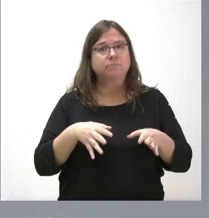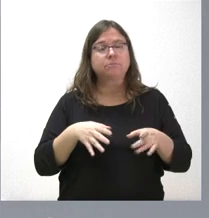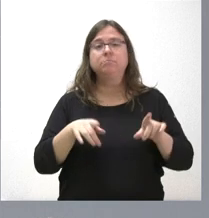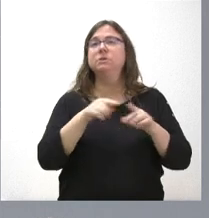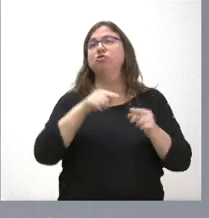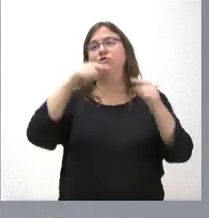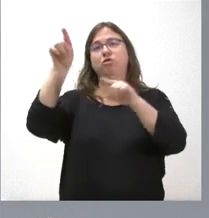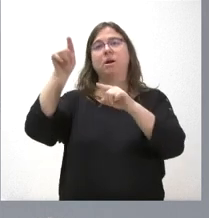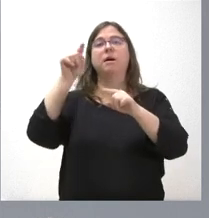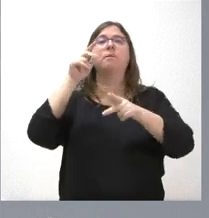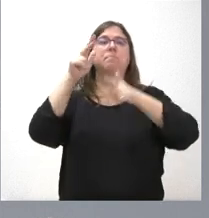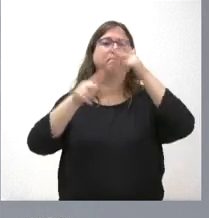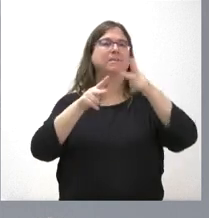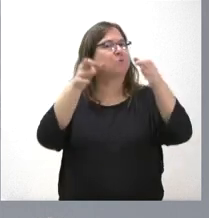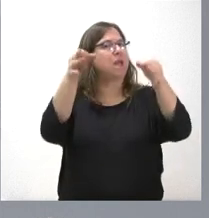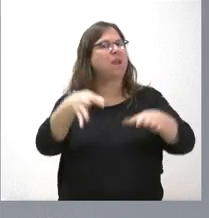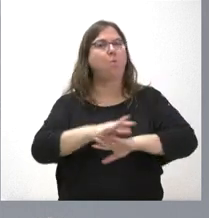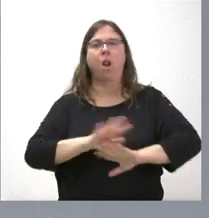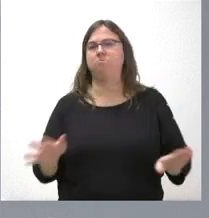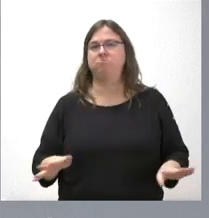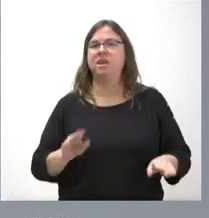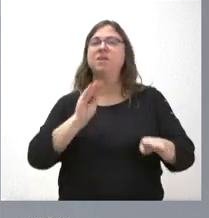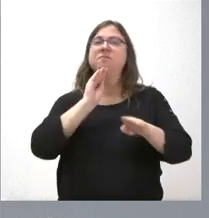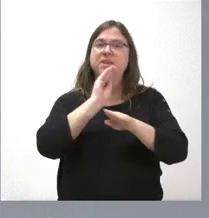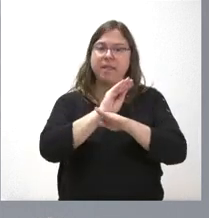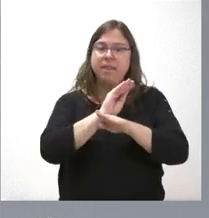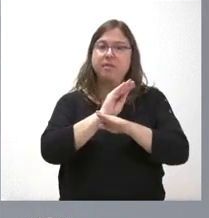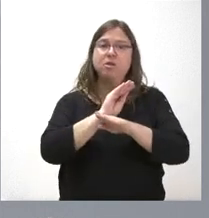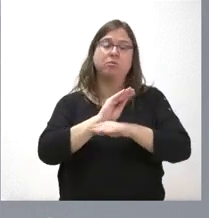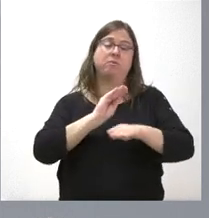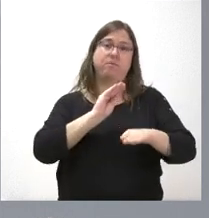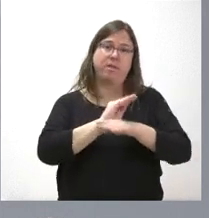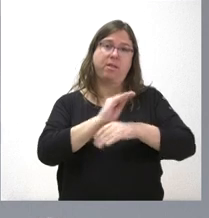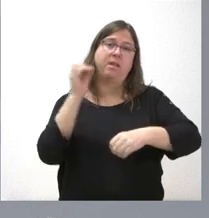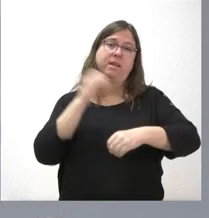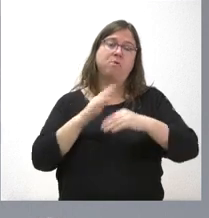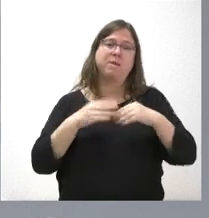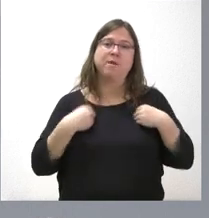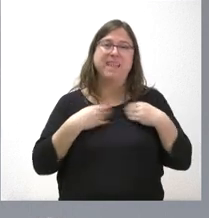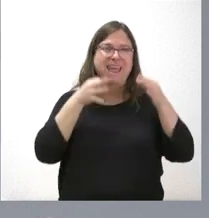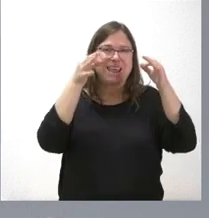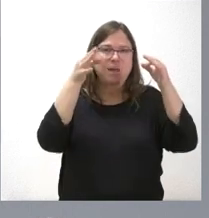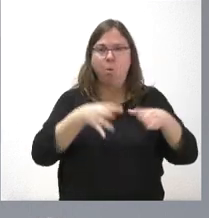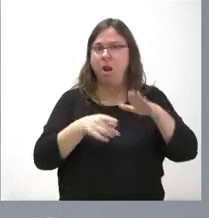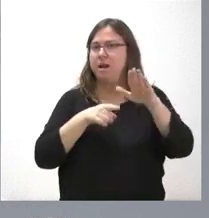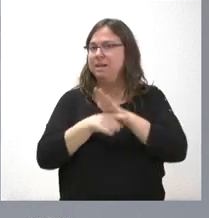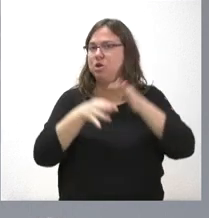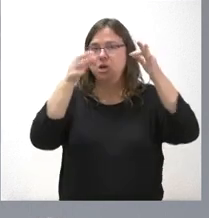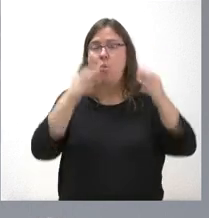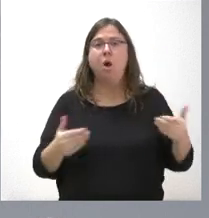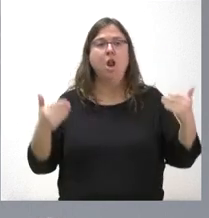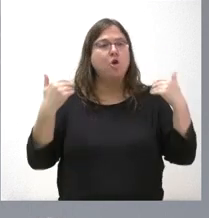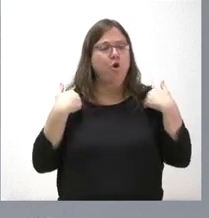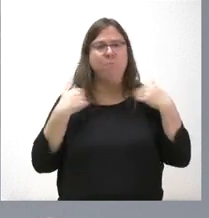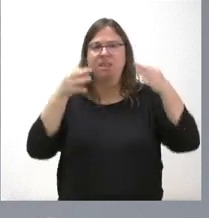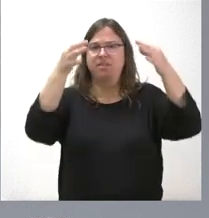traspasado al País Vasco, con la financiación del ingreso mínimo vital, con la misma gestión competencial y con